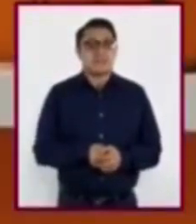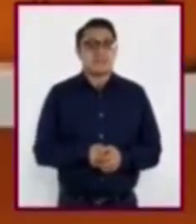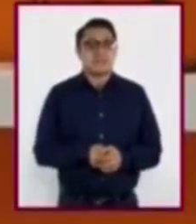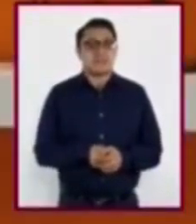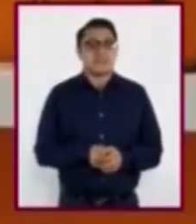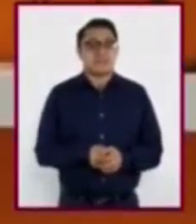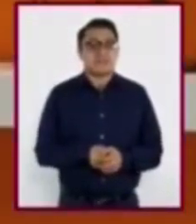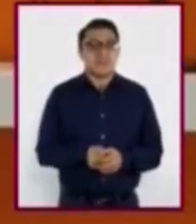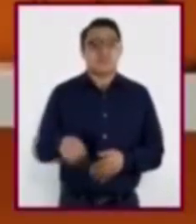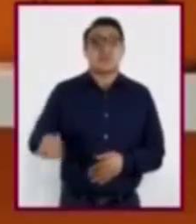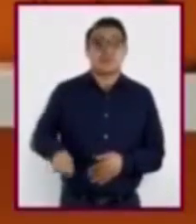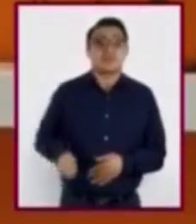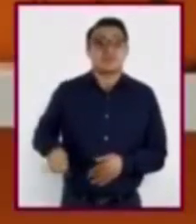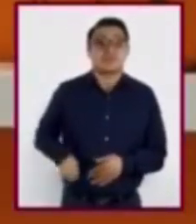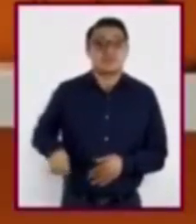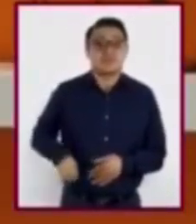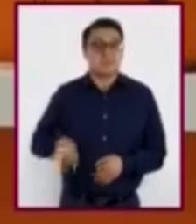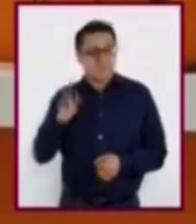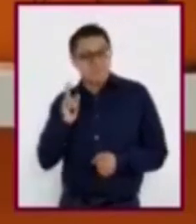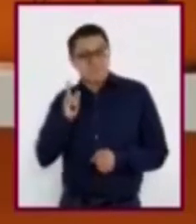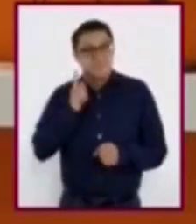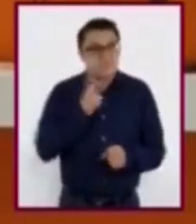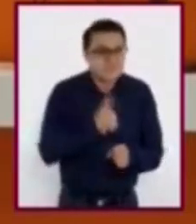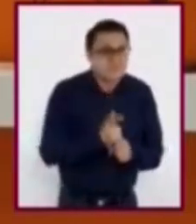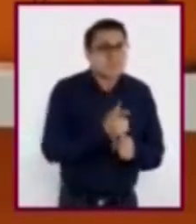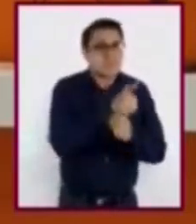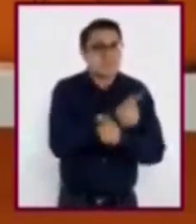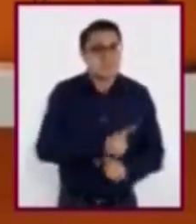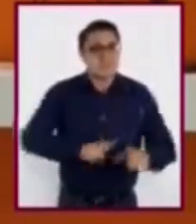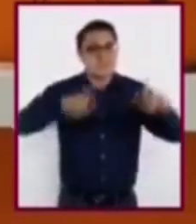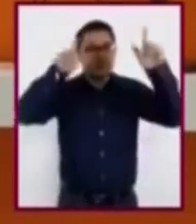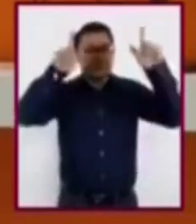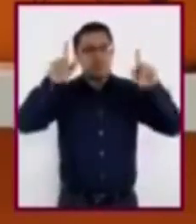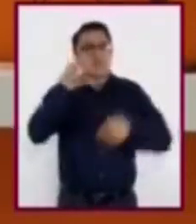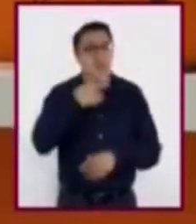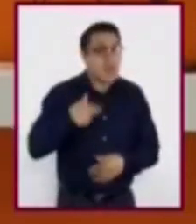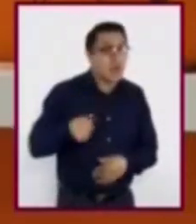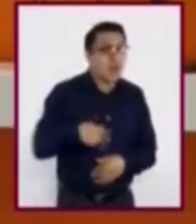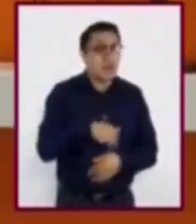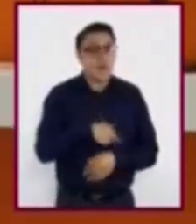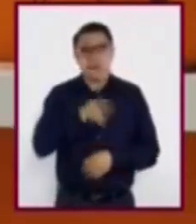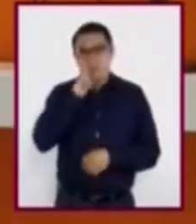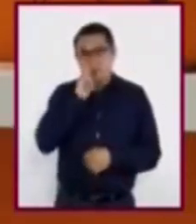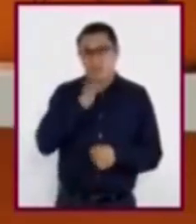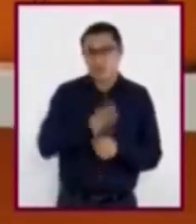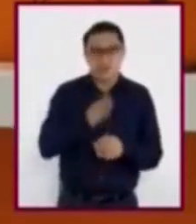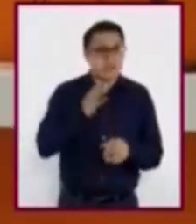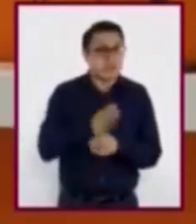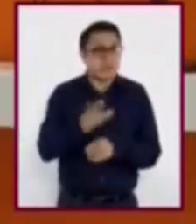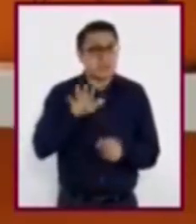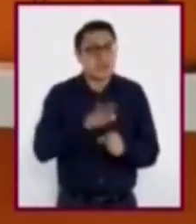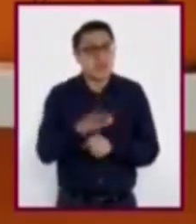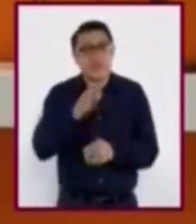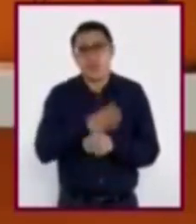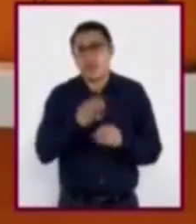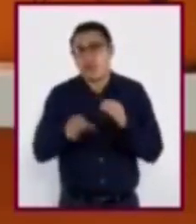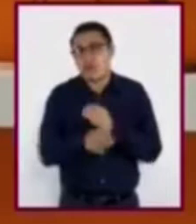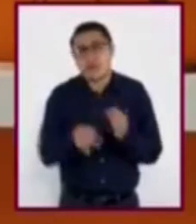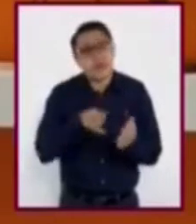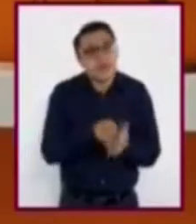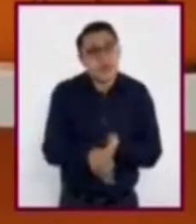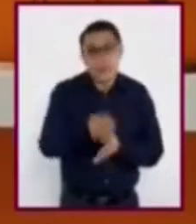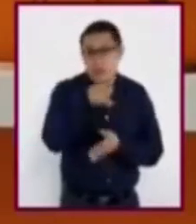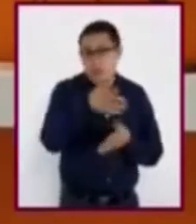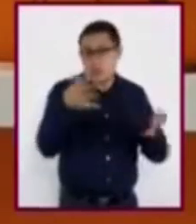Resulta interesante saber que el ejercicio de la libertad nos hace responsable de las decisiones que tomamos, pues éstas